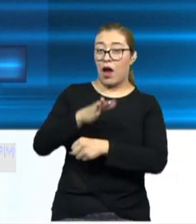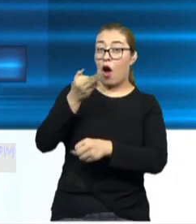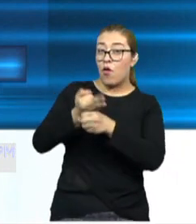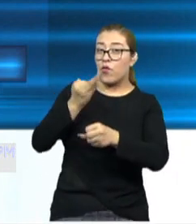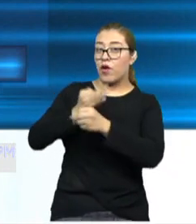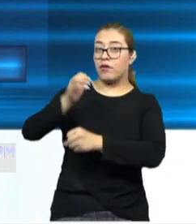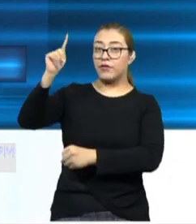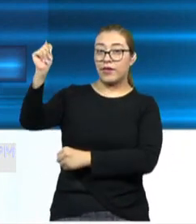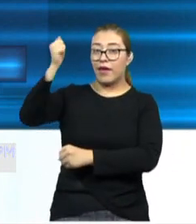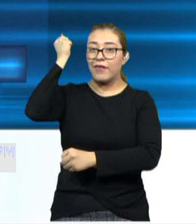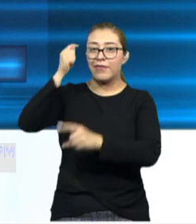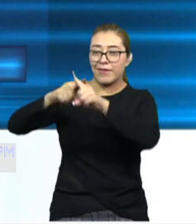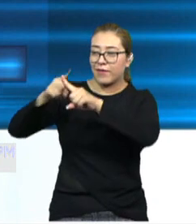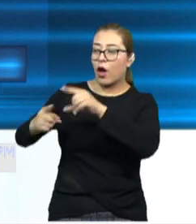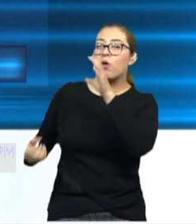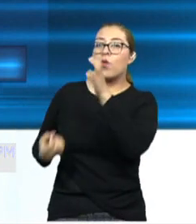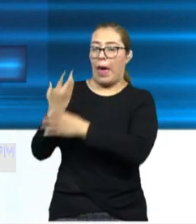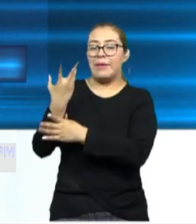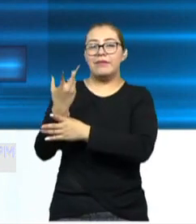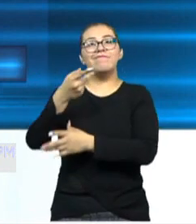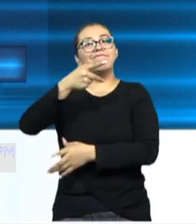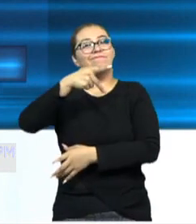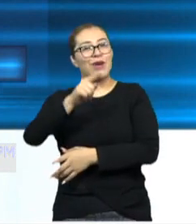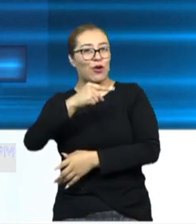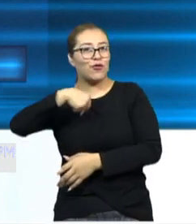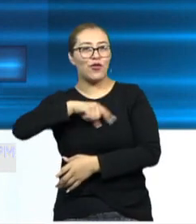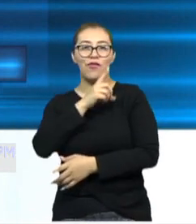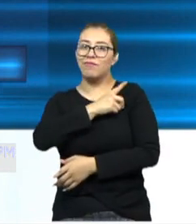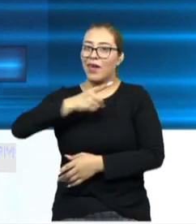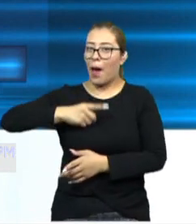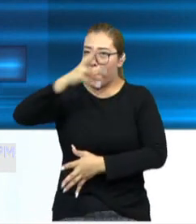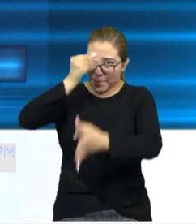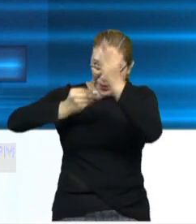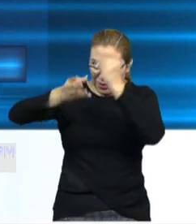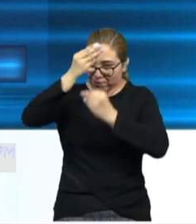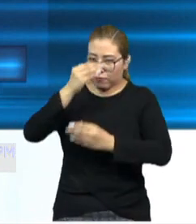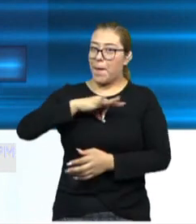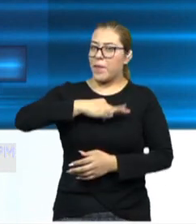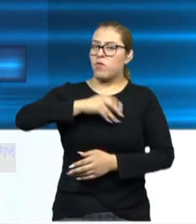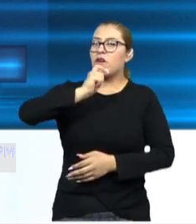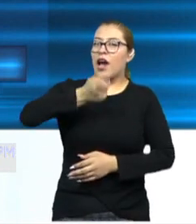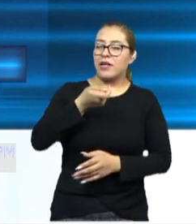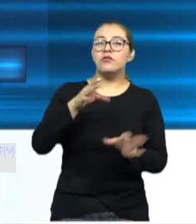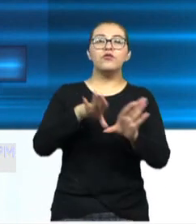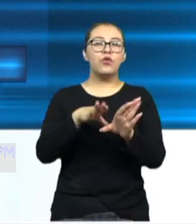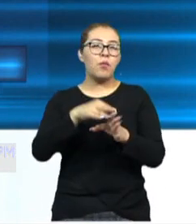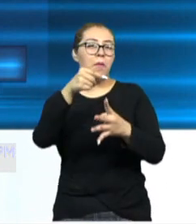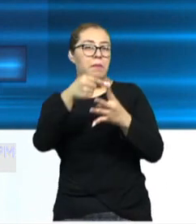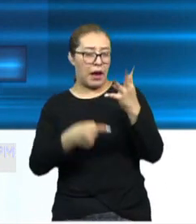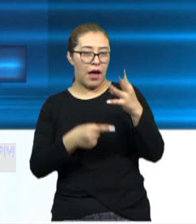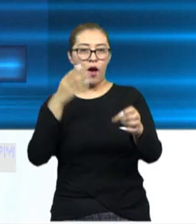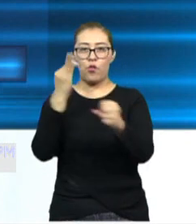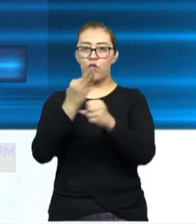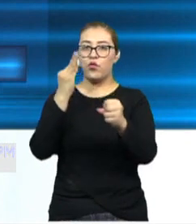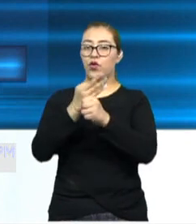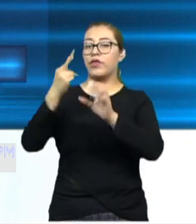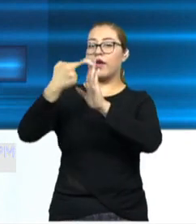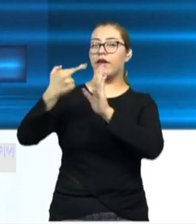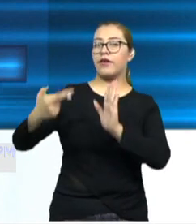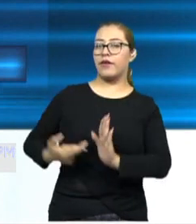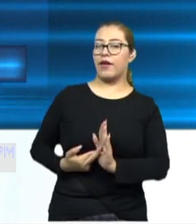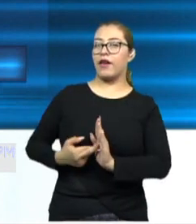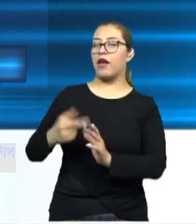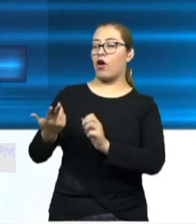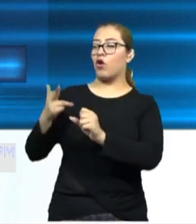tecnológicos, científicos, pues tenemos que reconocer que hay que aprender mucho del virus y en este sentido se está aplicando un protocolo en el hospital central